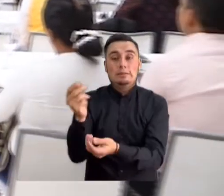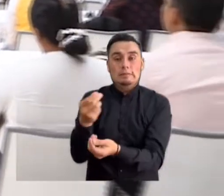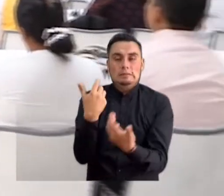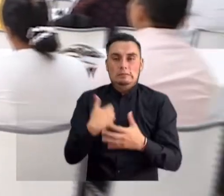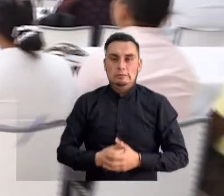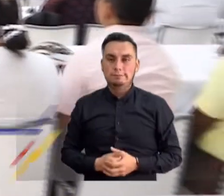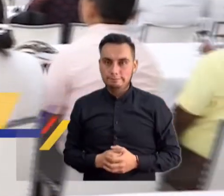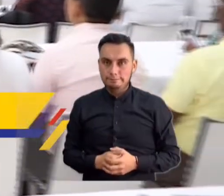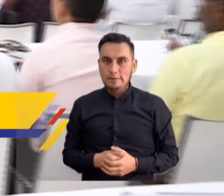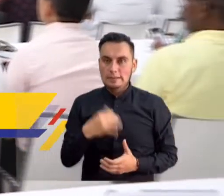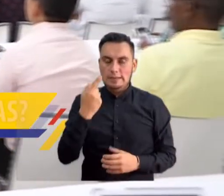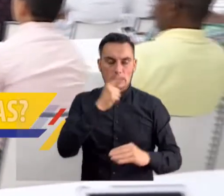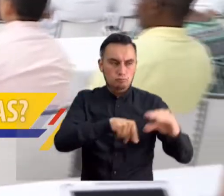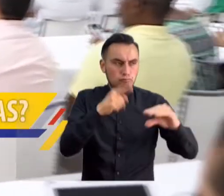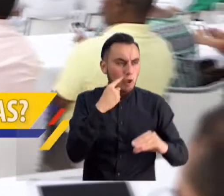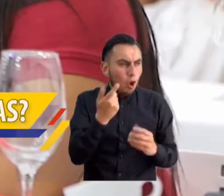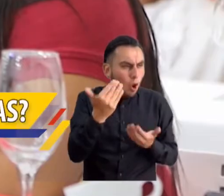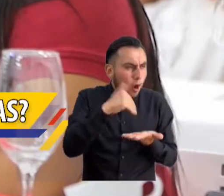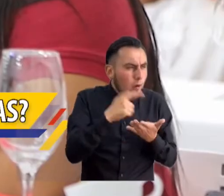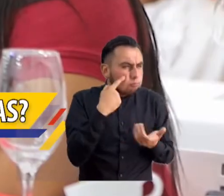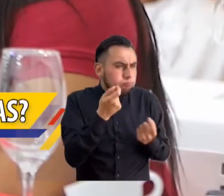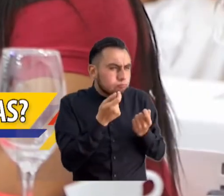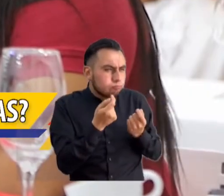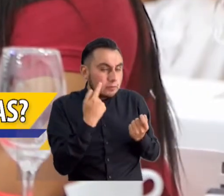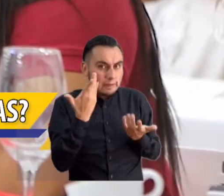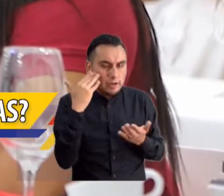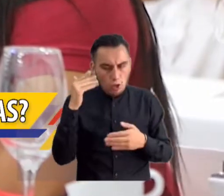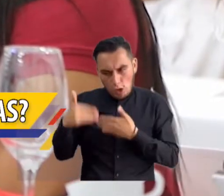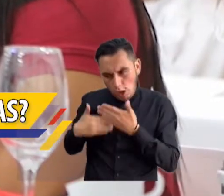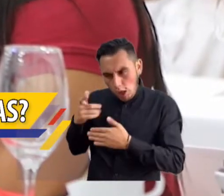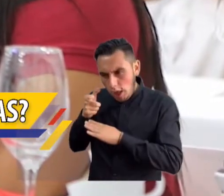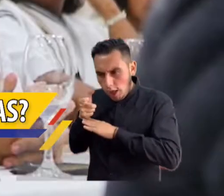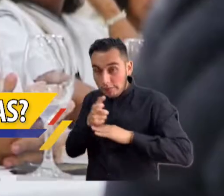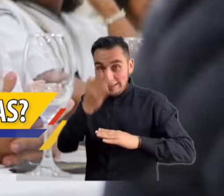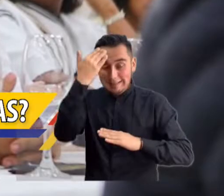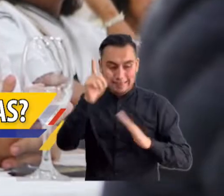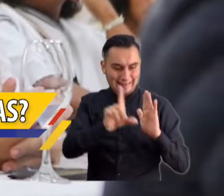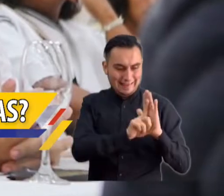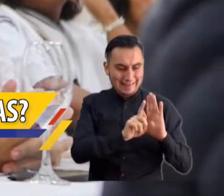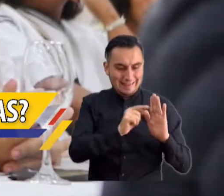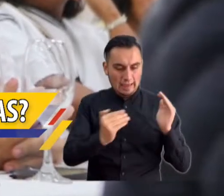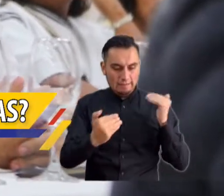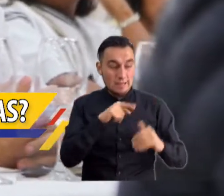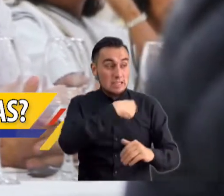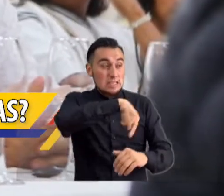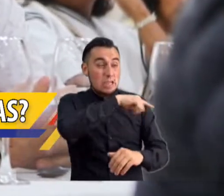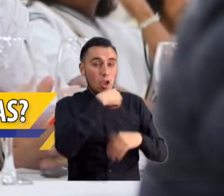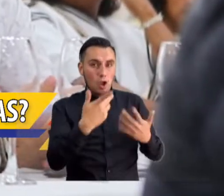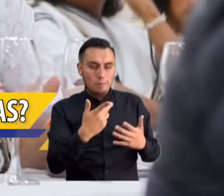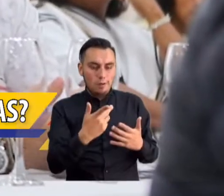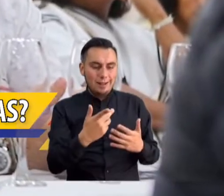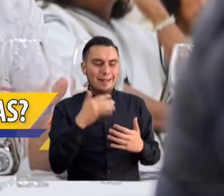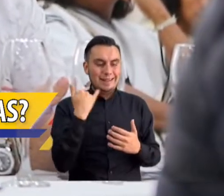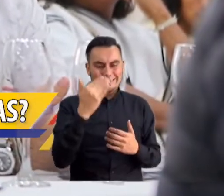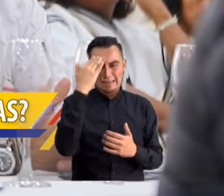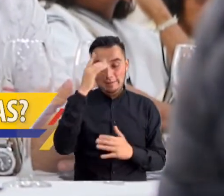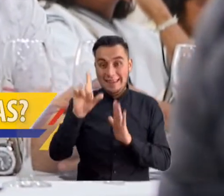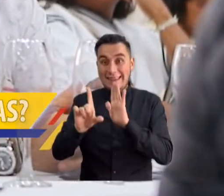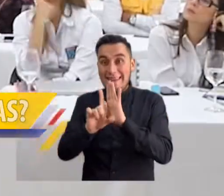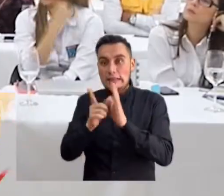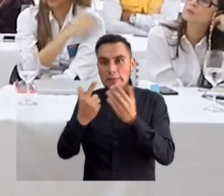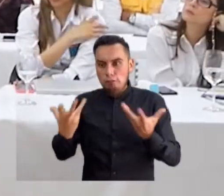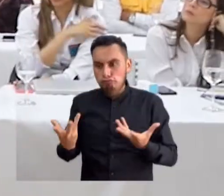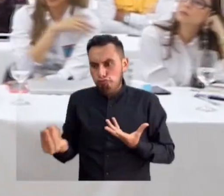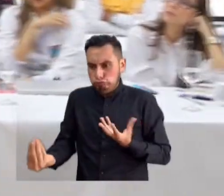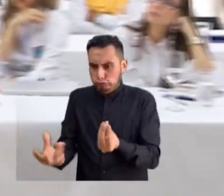Contraloría General de la República como parte de la Comisión de Monitoreo y Seguimiento a la ley de víctimas y a los decretos ley étnicos